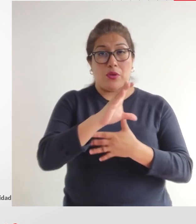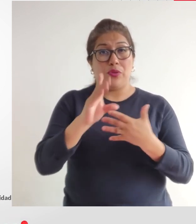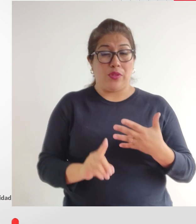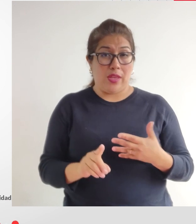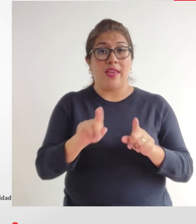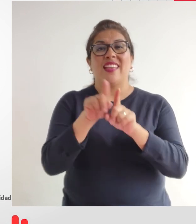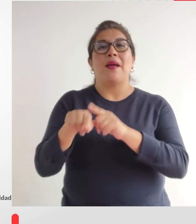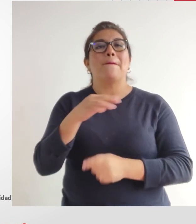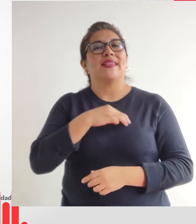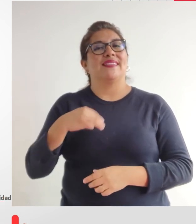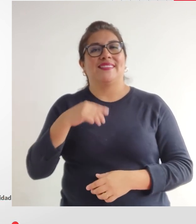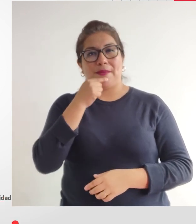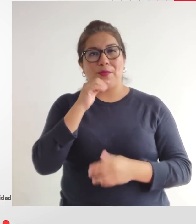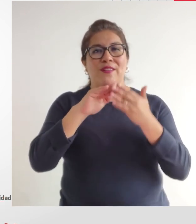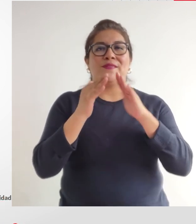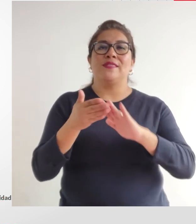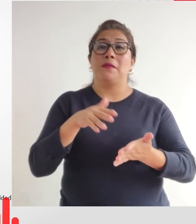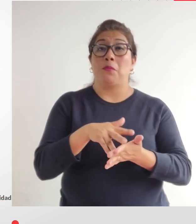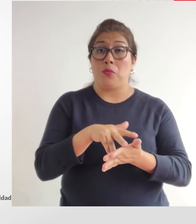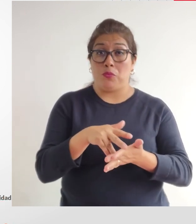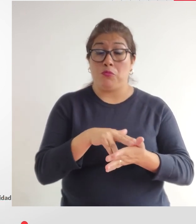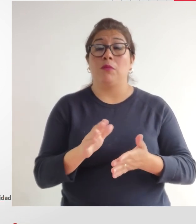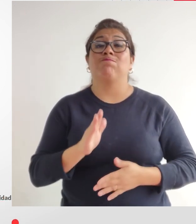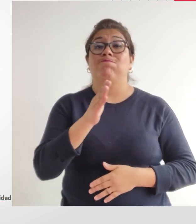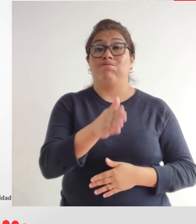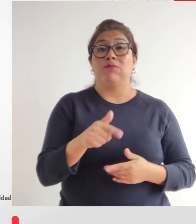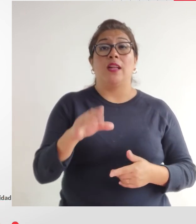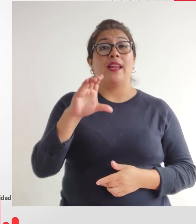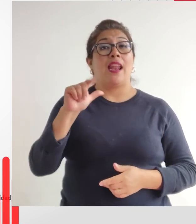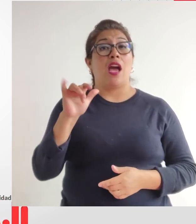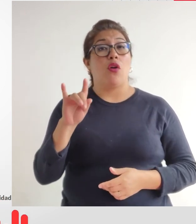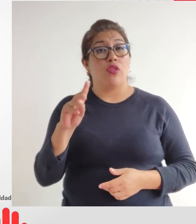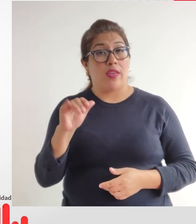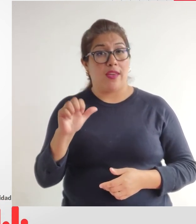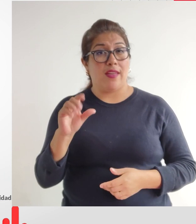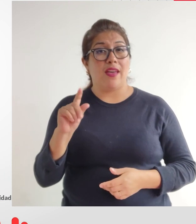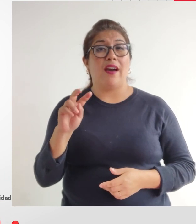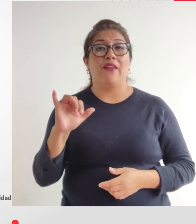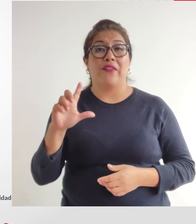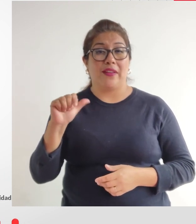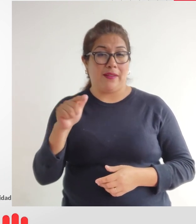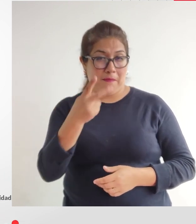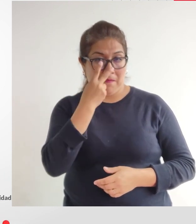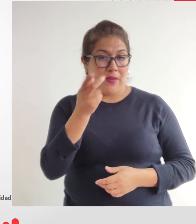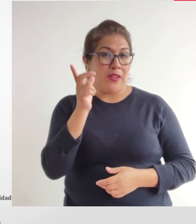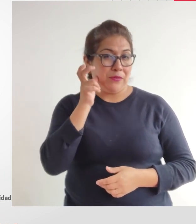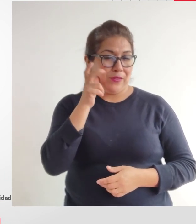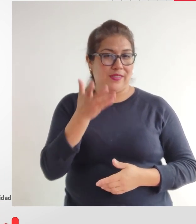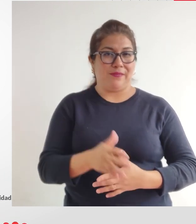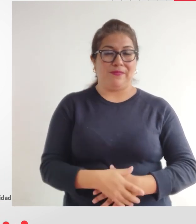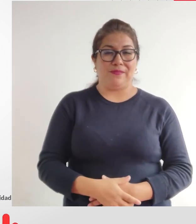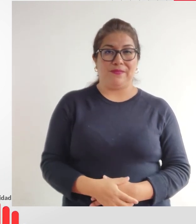nuestra ministra de la mujer y poblaciones vulnerables Claudia Dávila y estas fueron sus